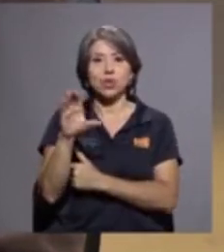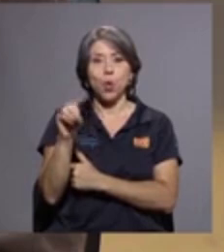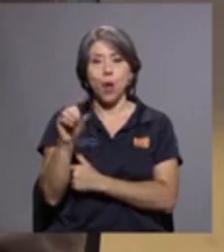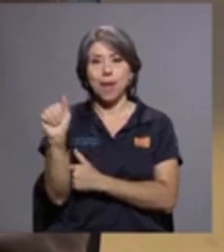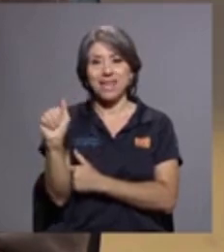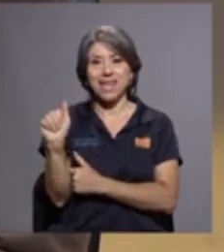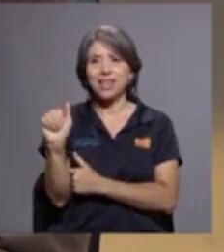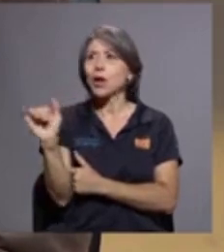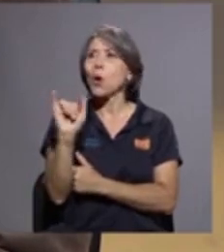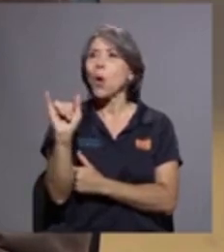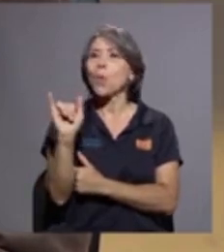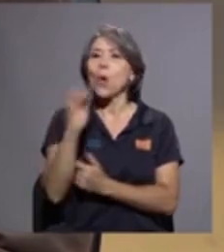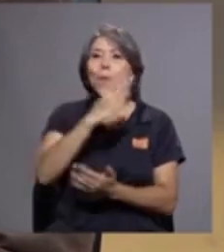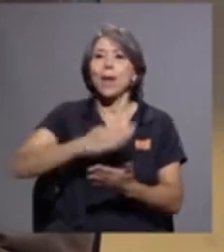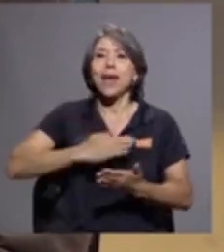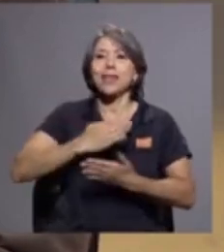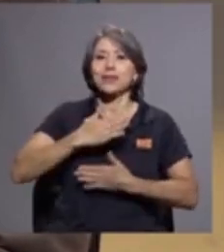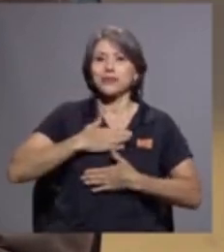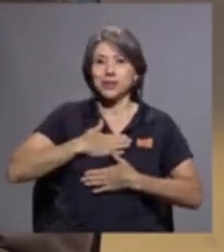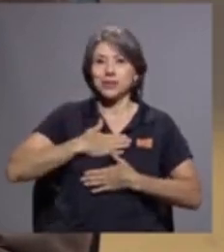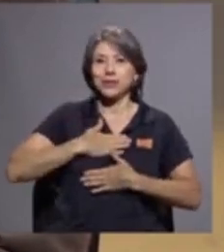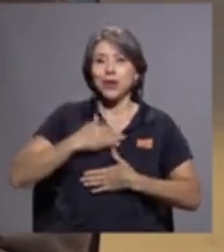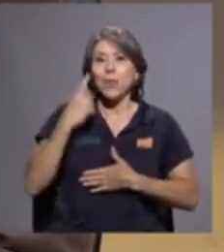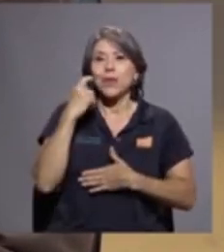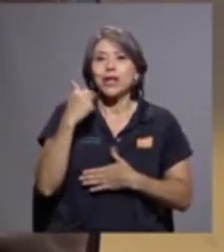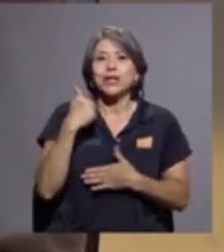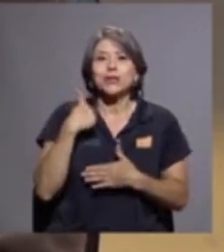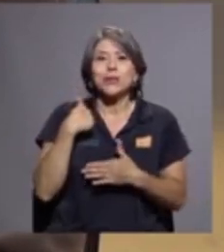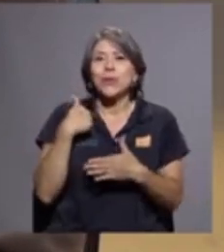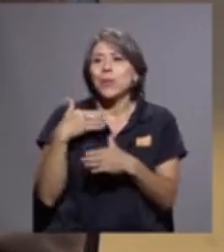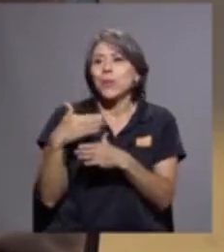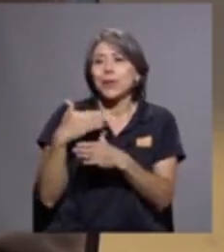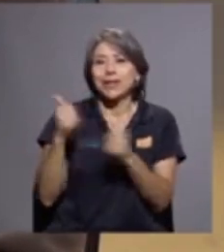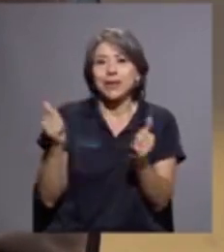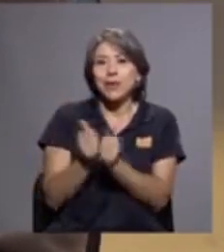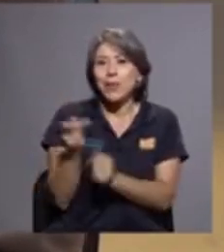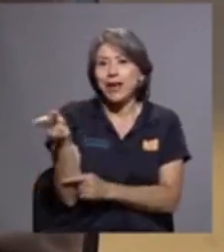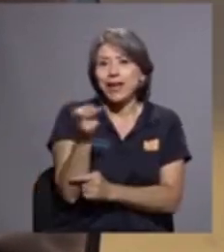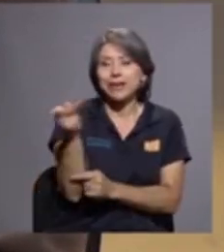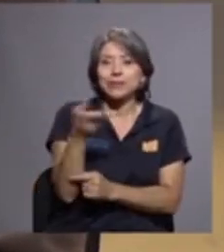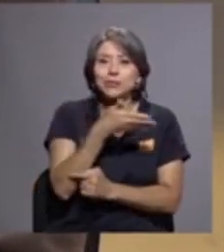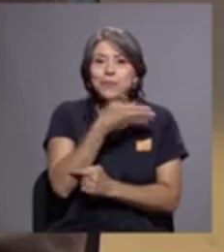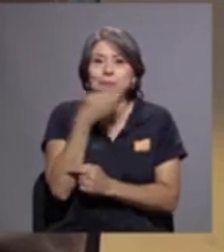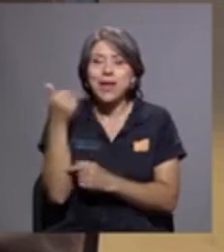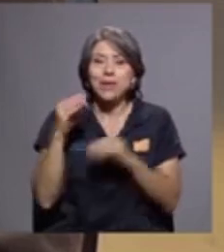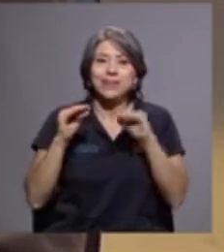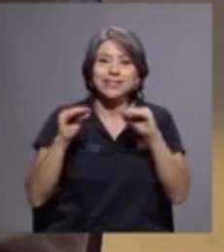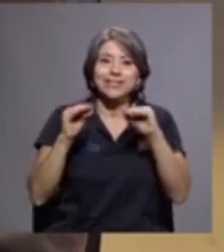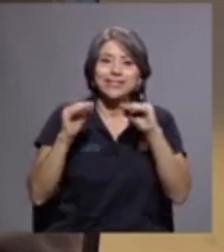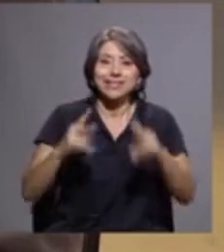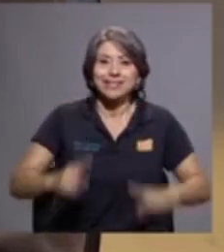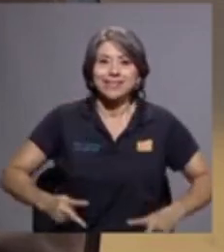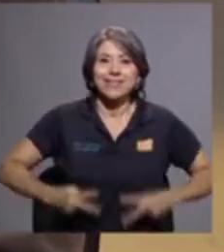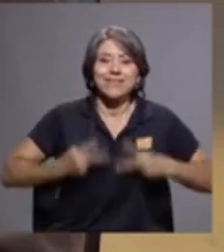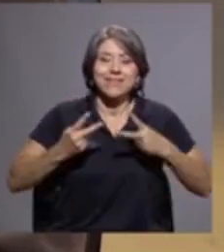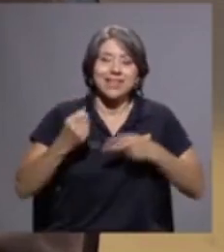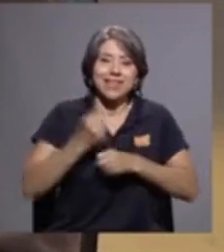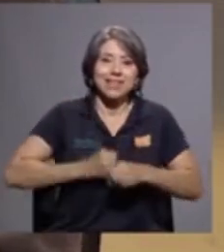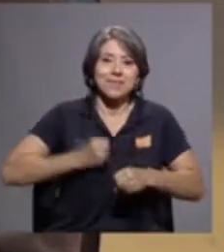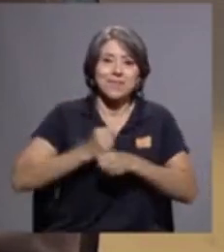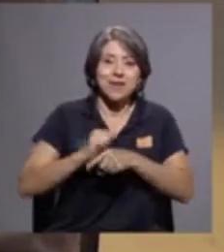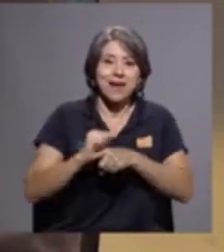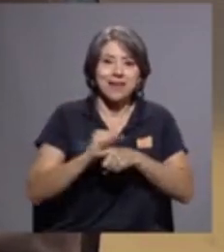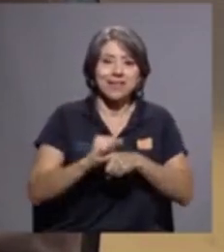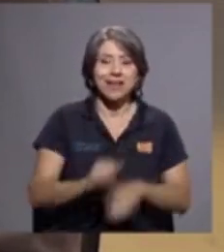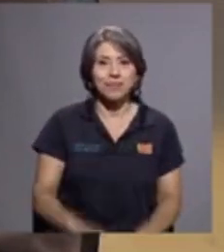de casi compartir con ellos las mejores enseñanzas de vida y de práctica Don Fabio